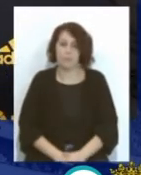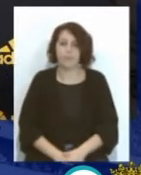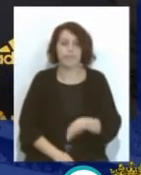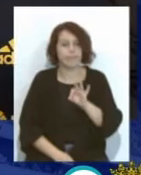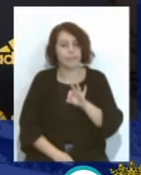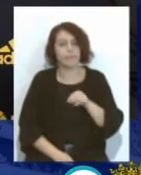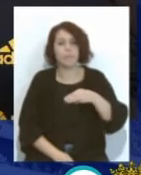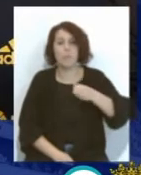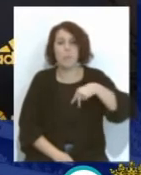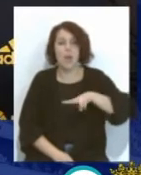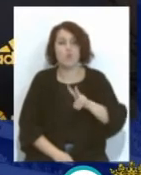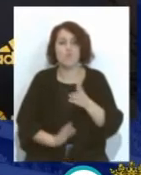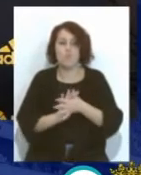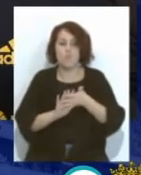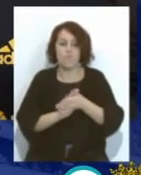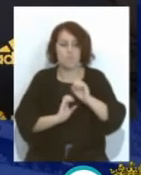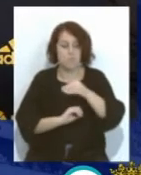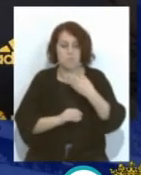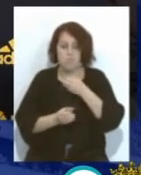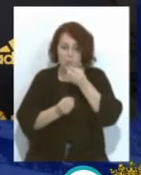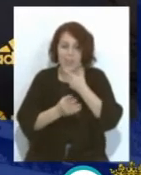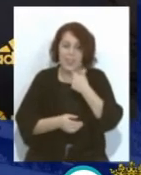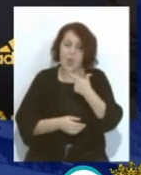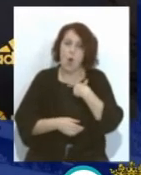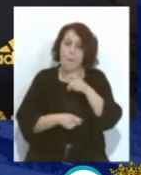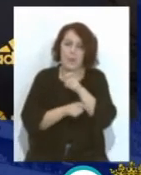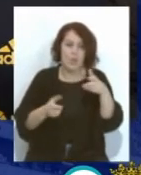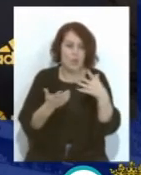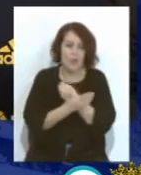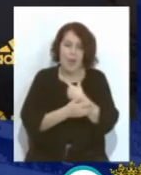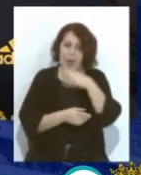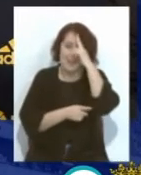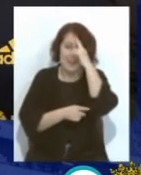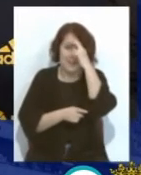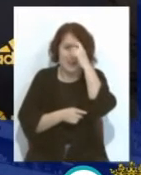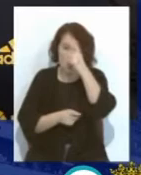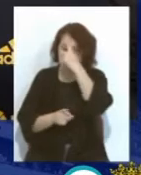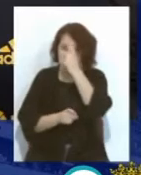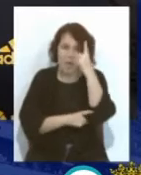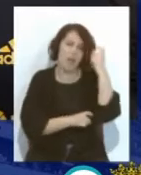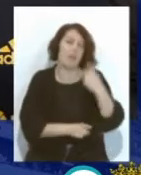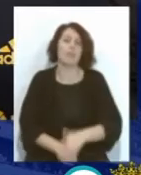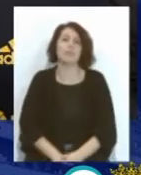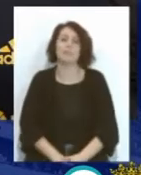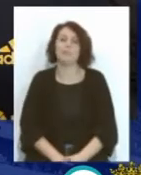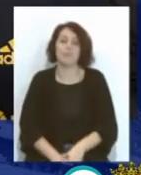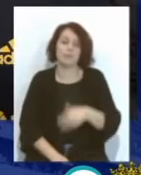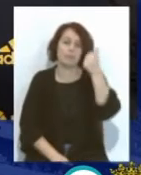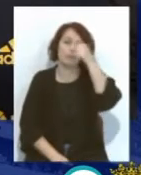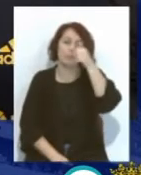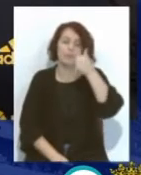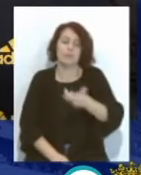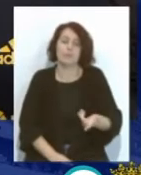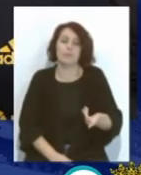Me habló bien Del club Me dijo Que le diese También recuerdos A todo el mundo Por aquí Es un chaval Bueno Que Que